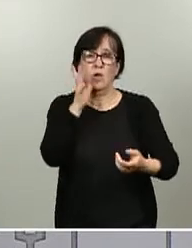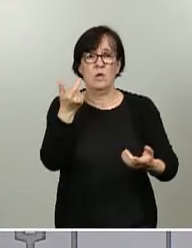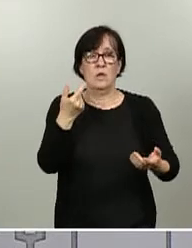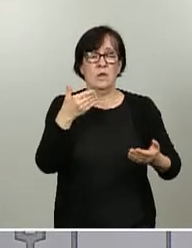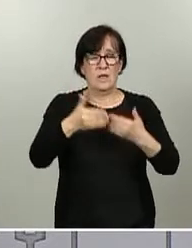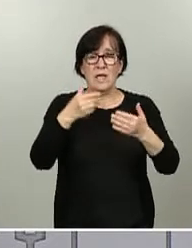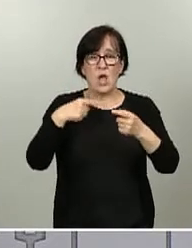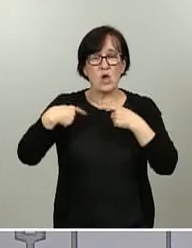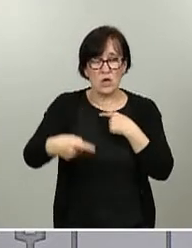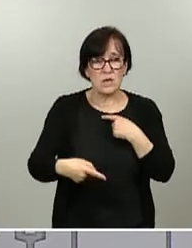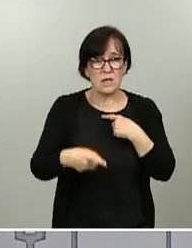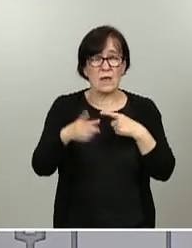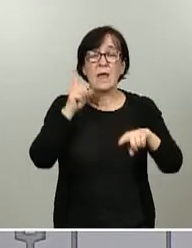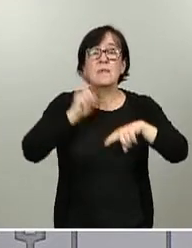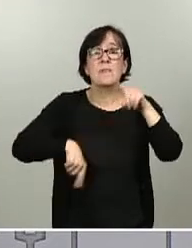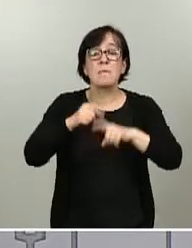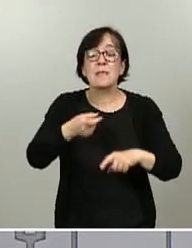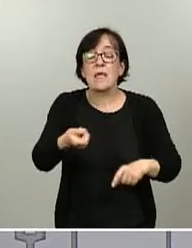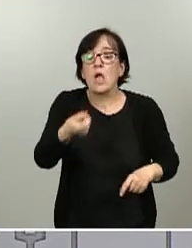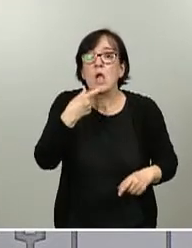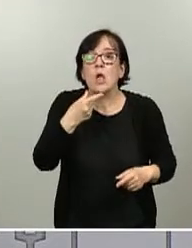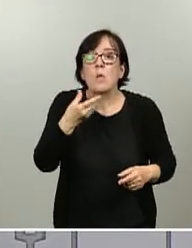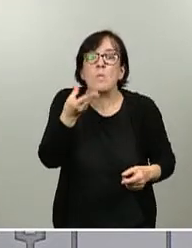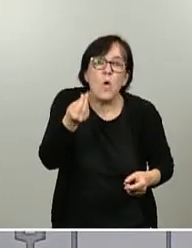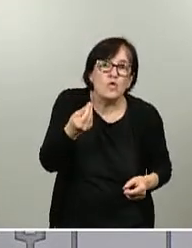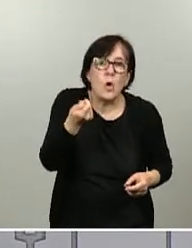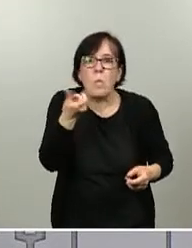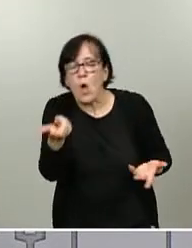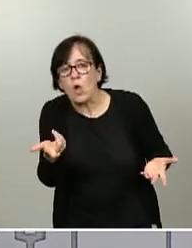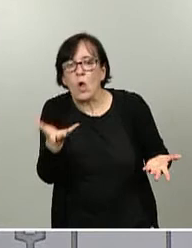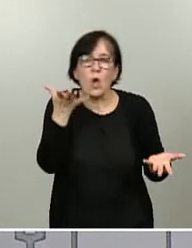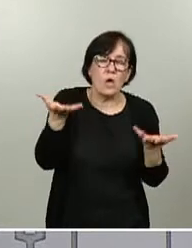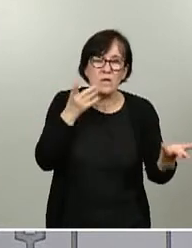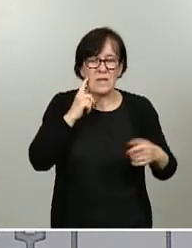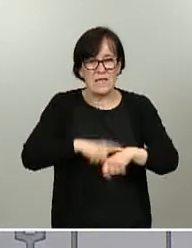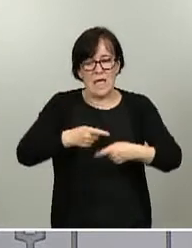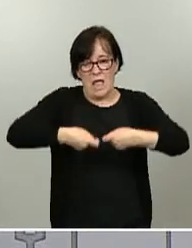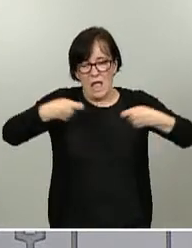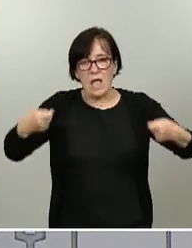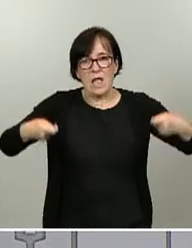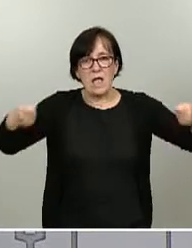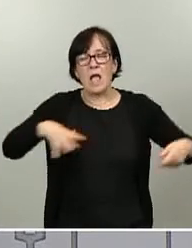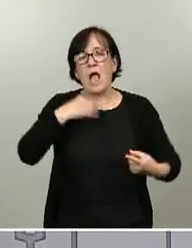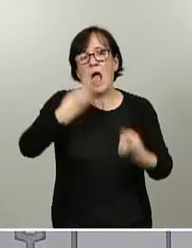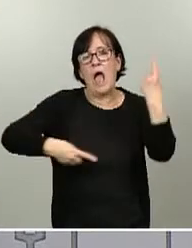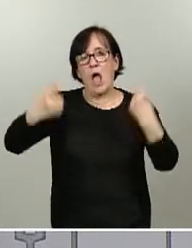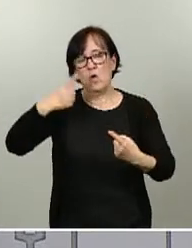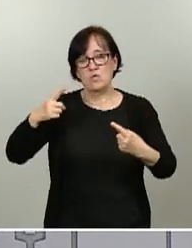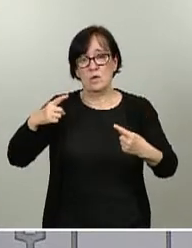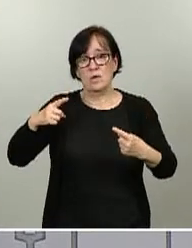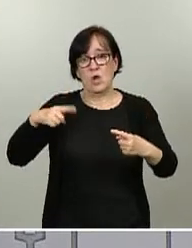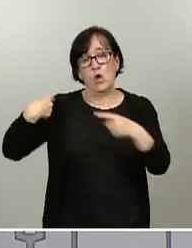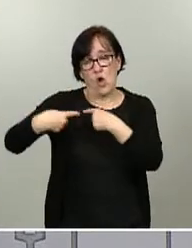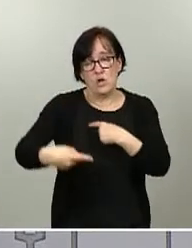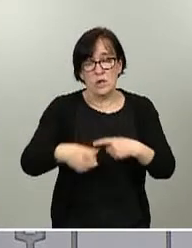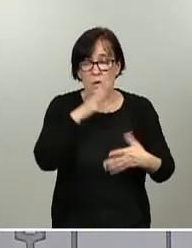son dependientes de la dosis que se toma, es decir, cuanto más tiempo se está tomando, más probabilidad hay de que algunos de estos efectos sucedan, siempre con